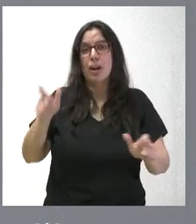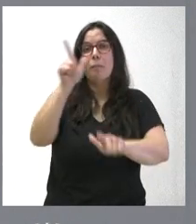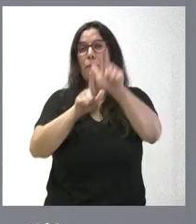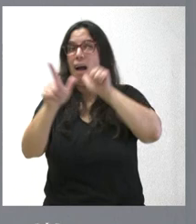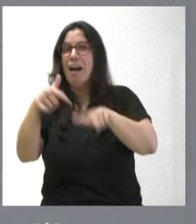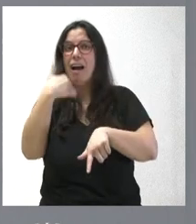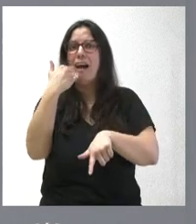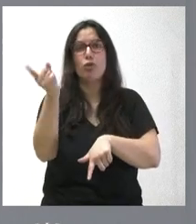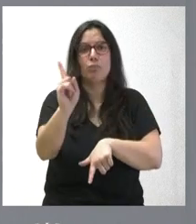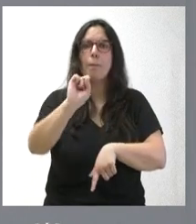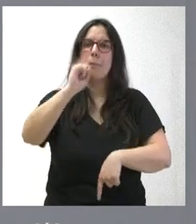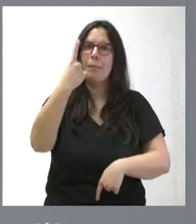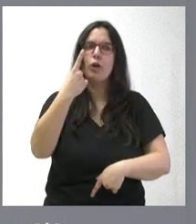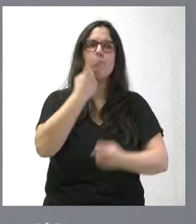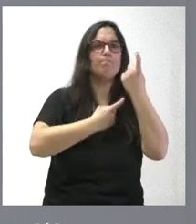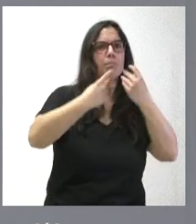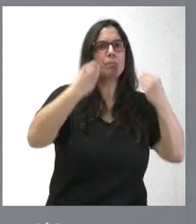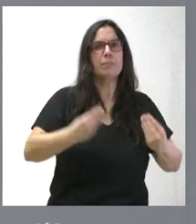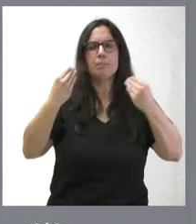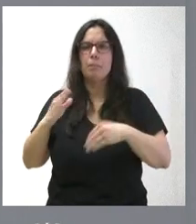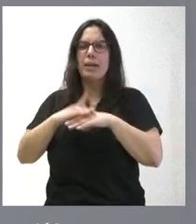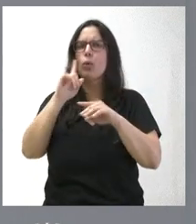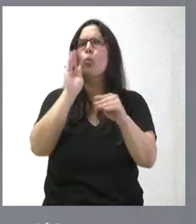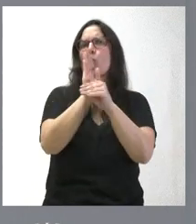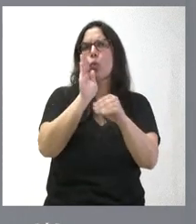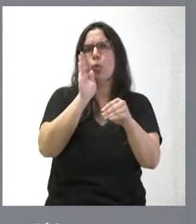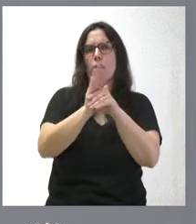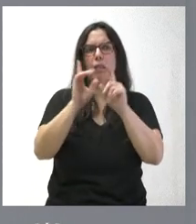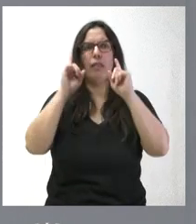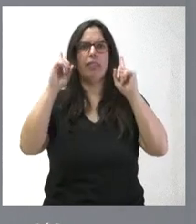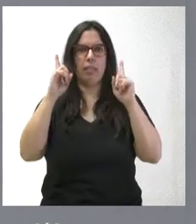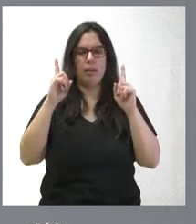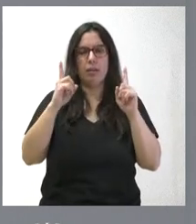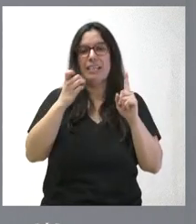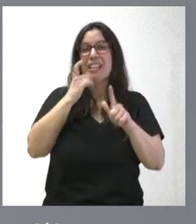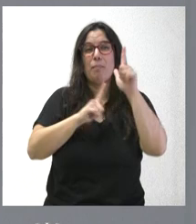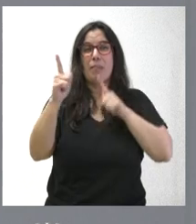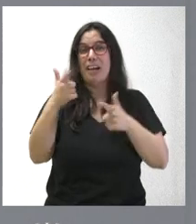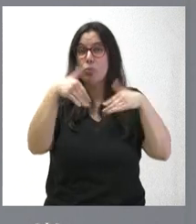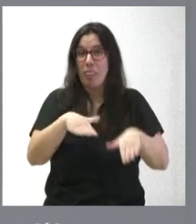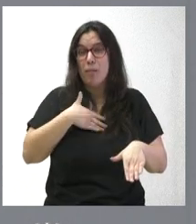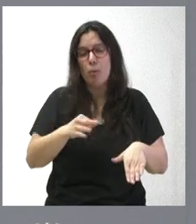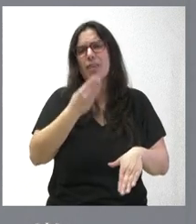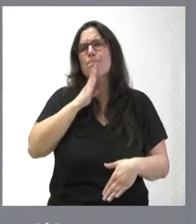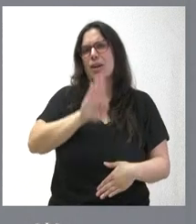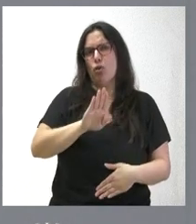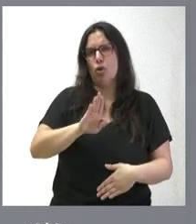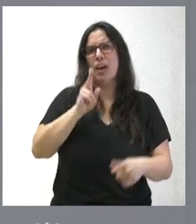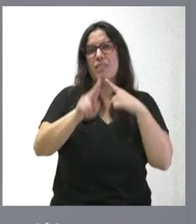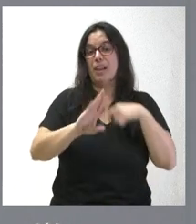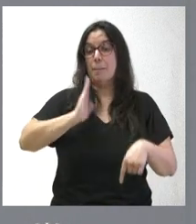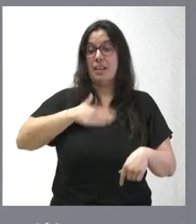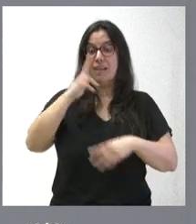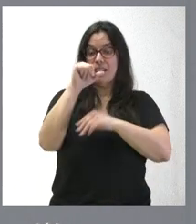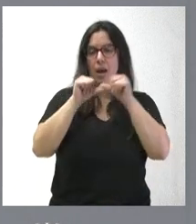se informen de las mismas y tomen las medidas de precaución y seguridad y aquellos viajes que no sean imprescindibles lo puedan evitar fundamentalmente a partir de mañana